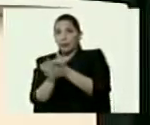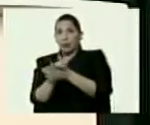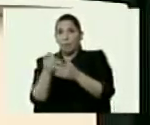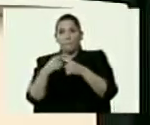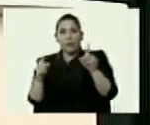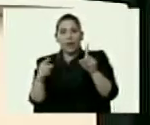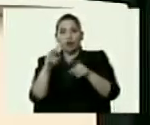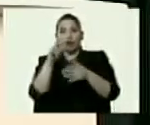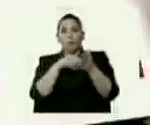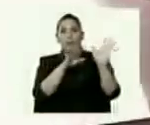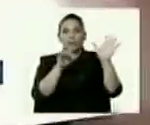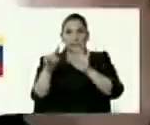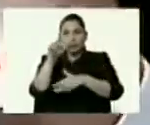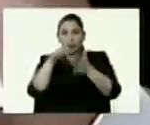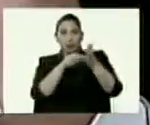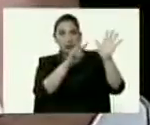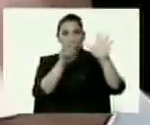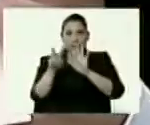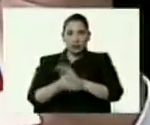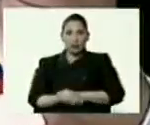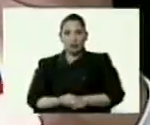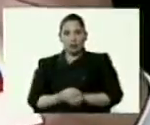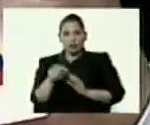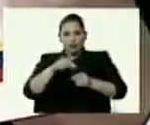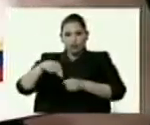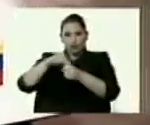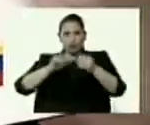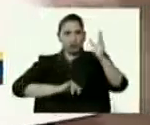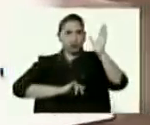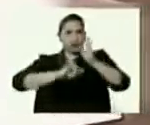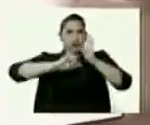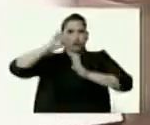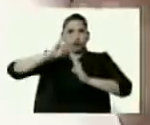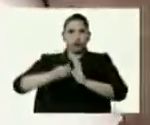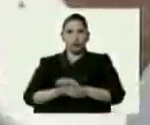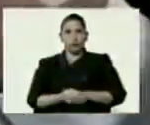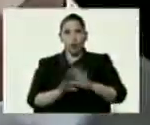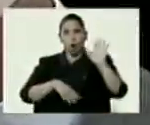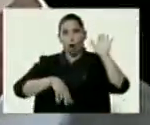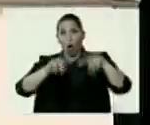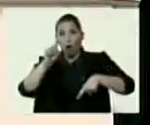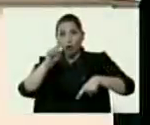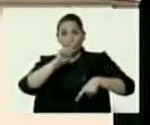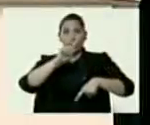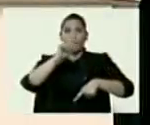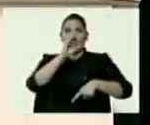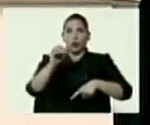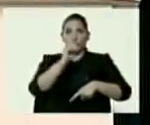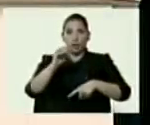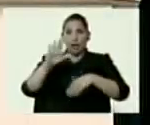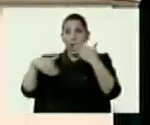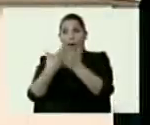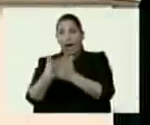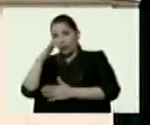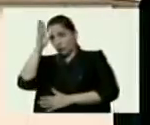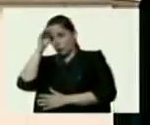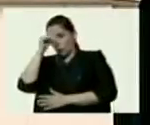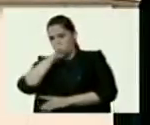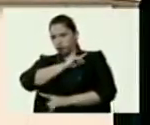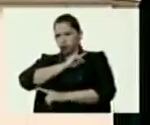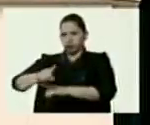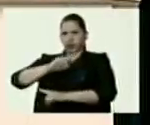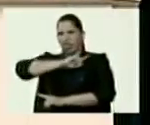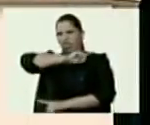entre 2016 y 2017 los cultivos aumentaron en 11%, o Donald Trump regañó a su